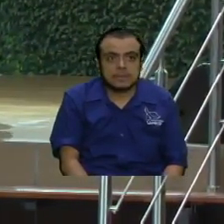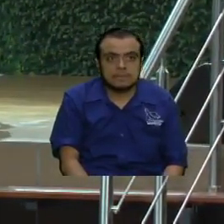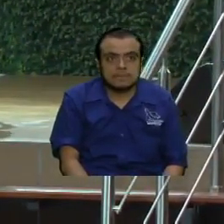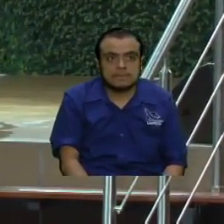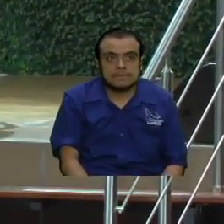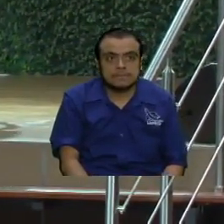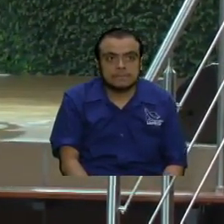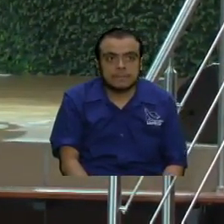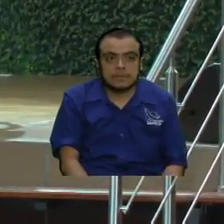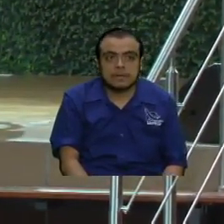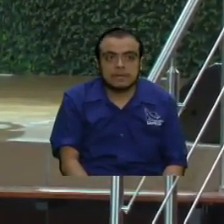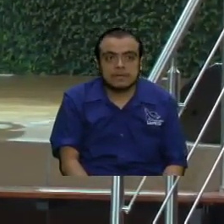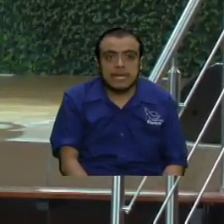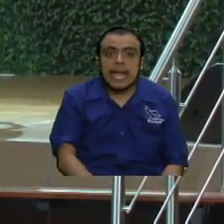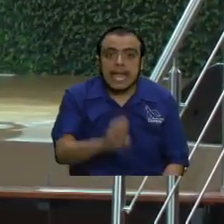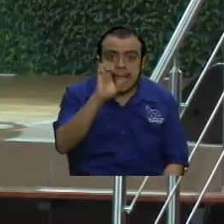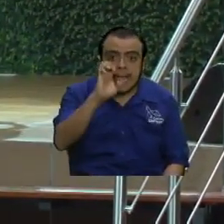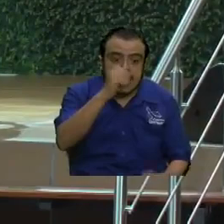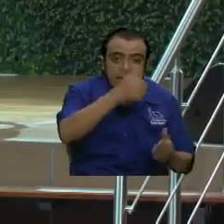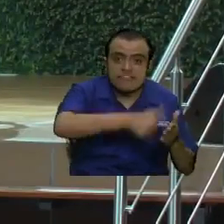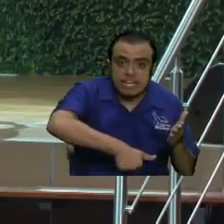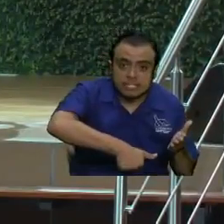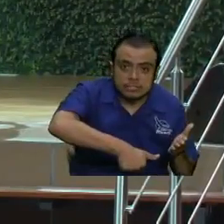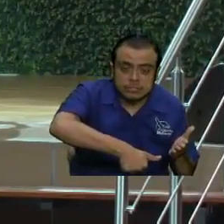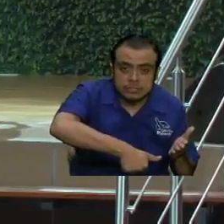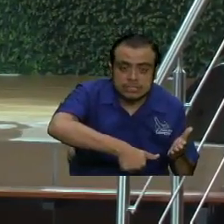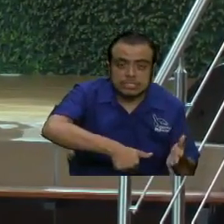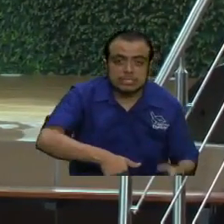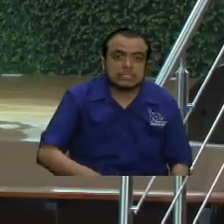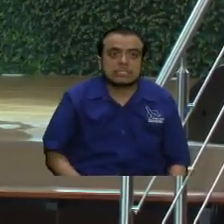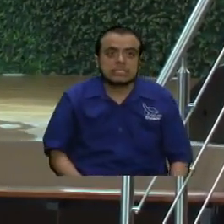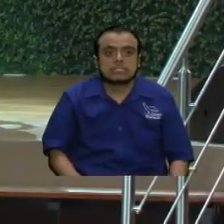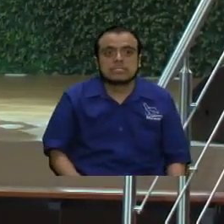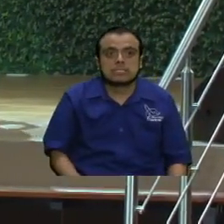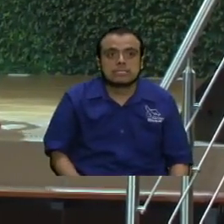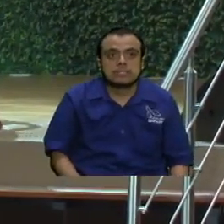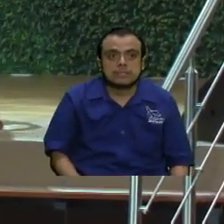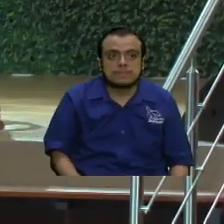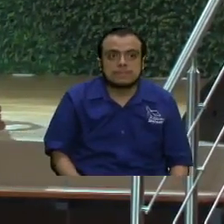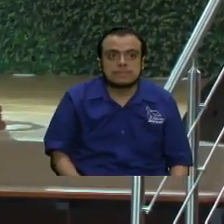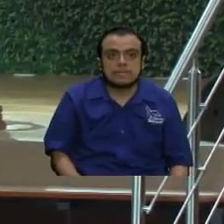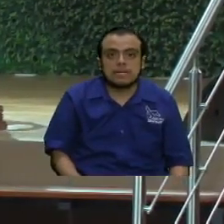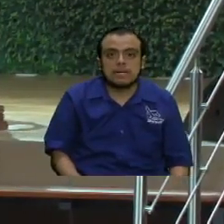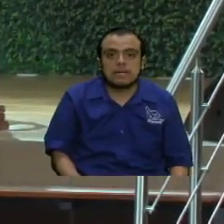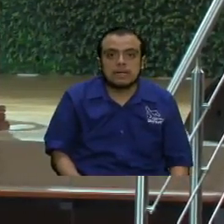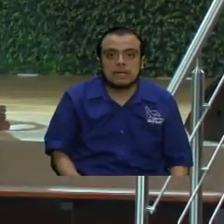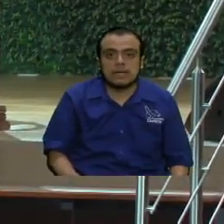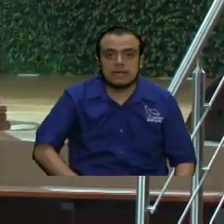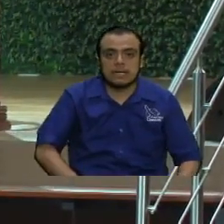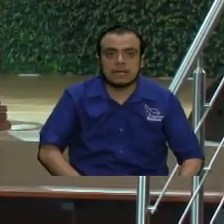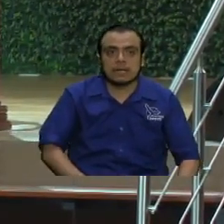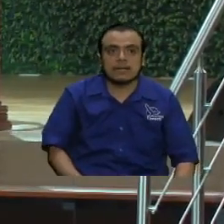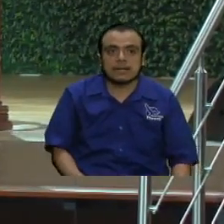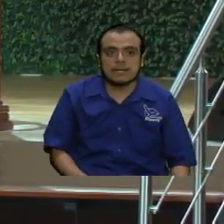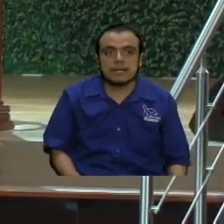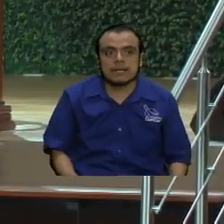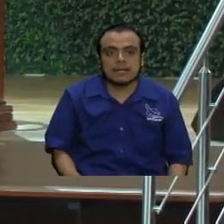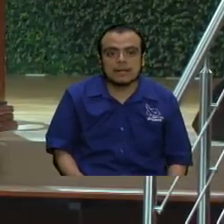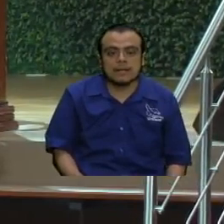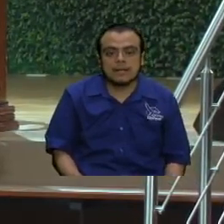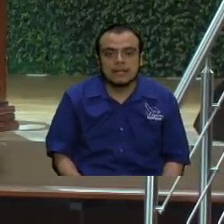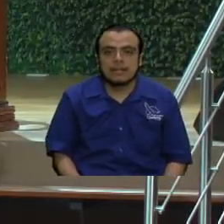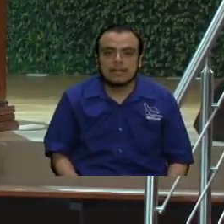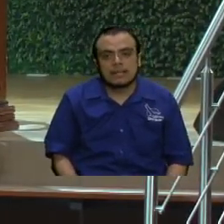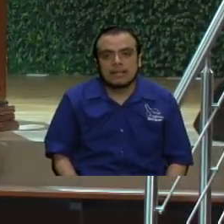Hermano, vamos a ver, en Efesios. Sí voy bien, ¿verdad? ¿O usted quiere que le hable de las pastorelas? Va, va, va, gracias.